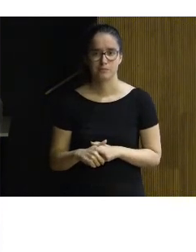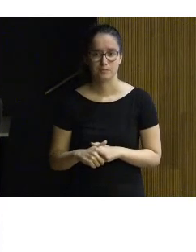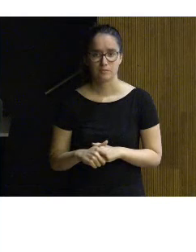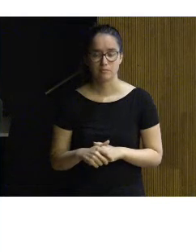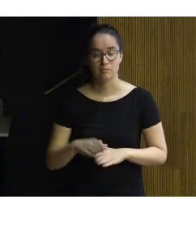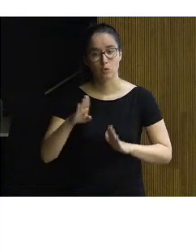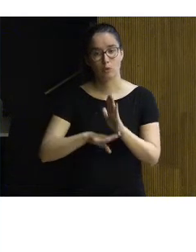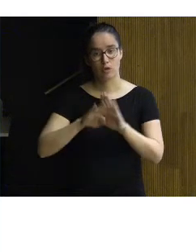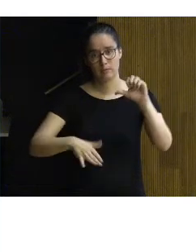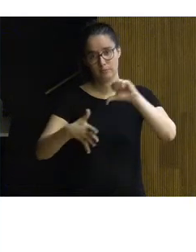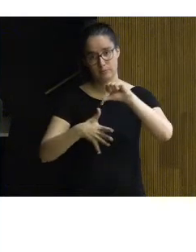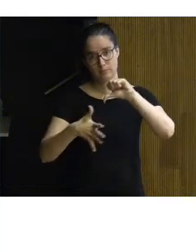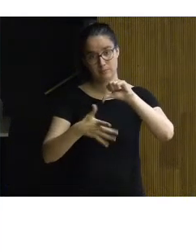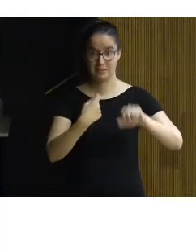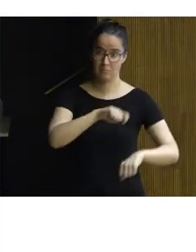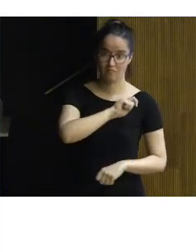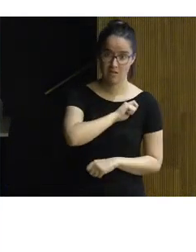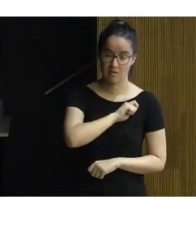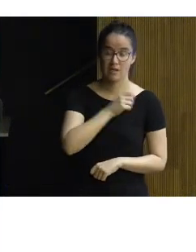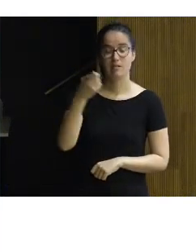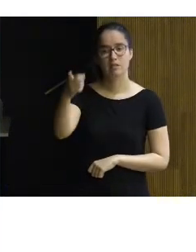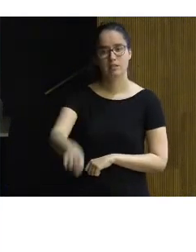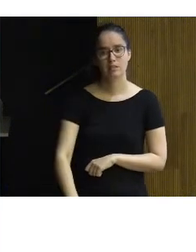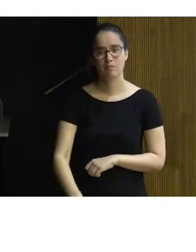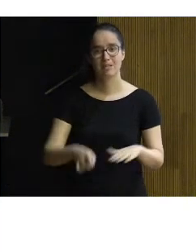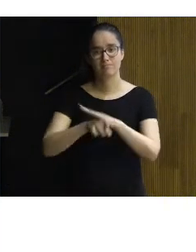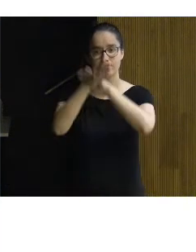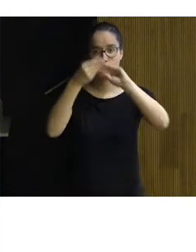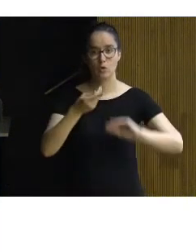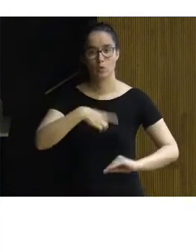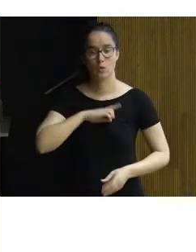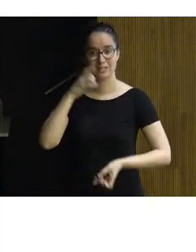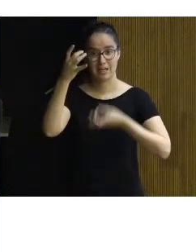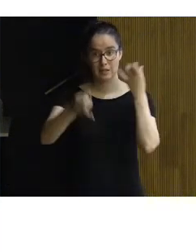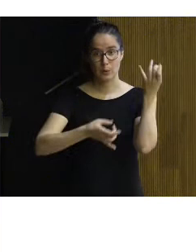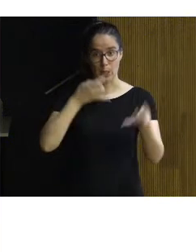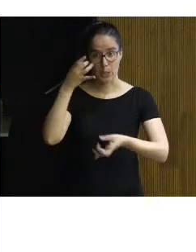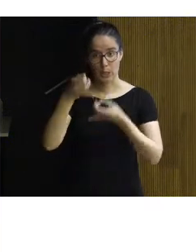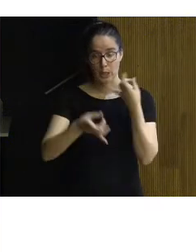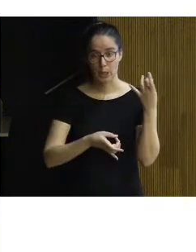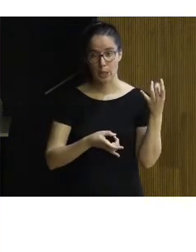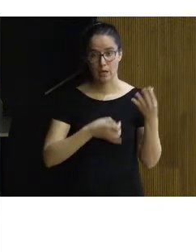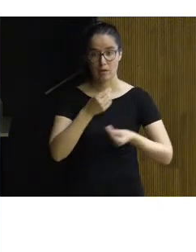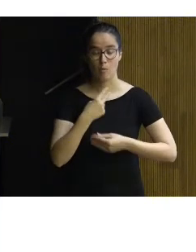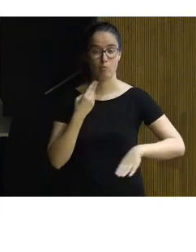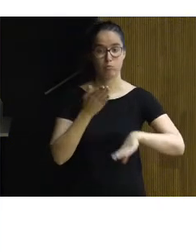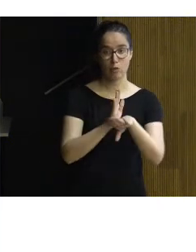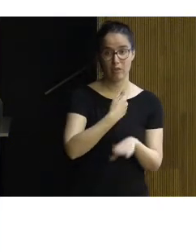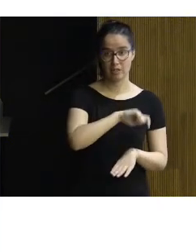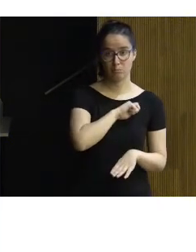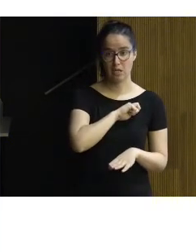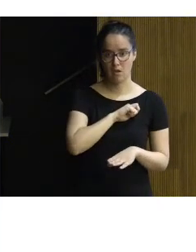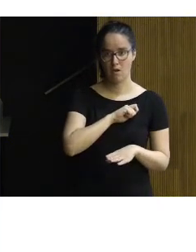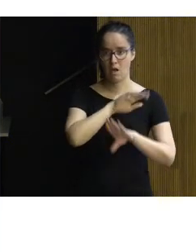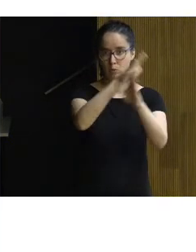rama iberoamericana y también desarrollamos nuestra actividad ahí, tanto llevando la voz española a esos